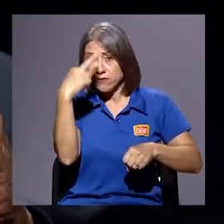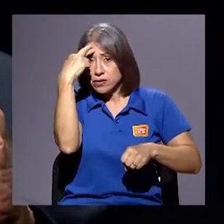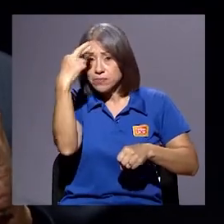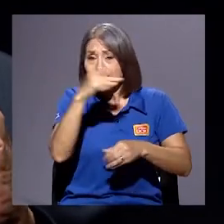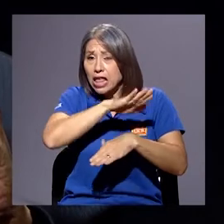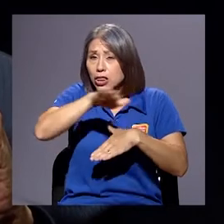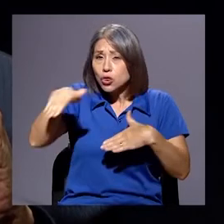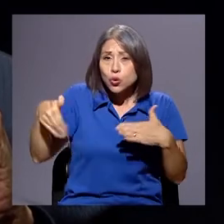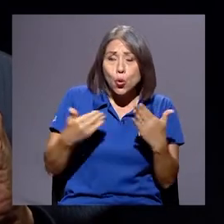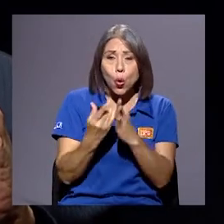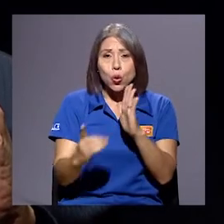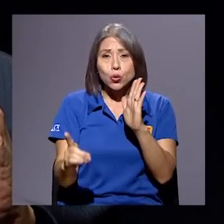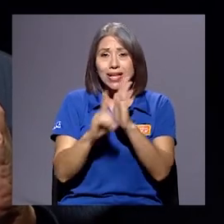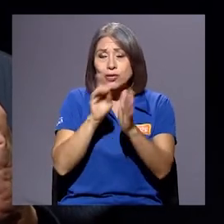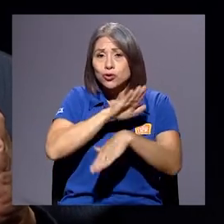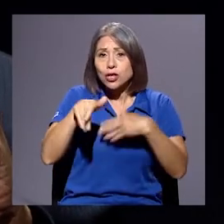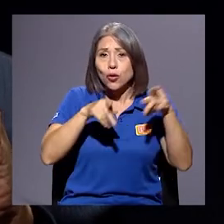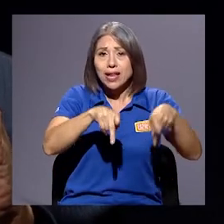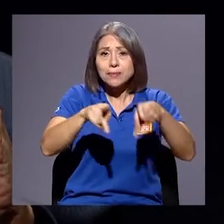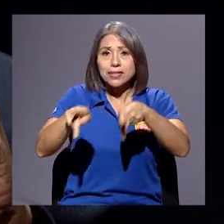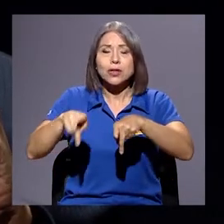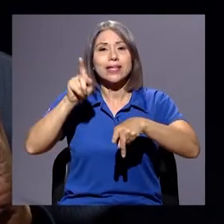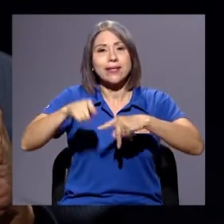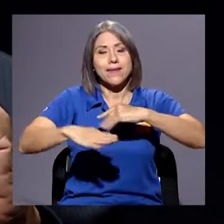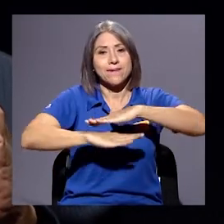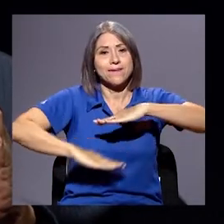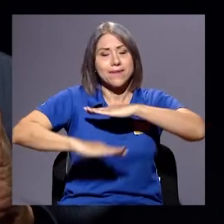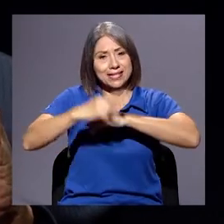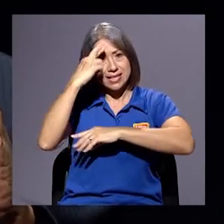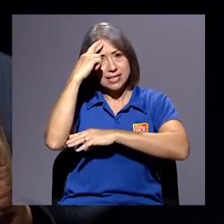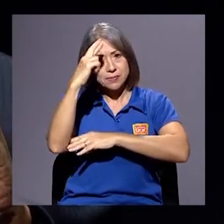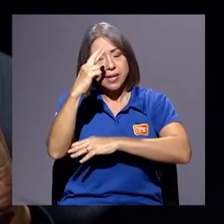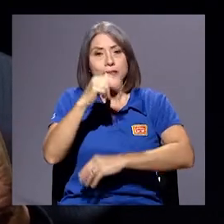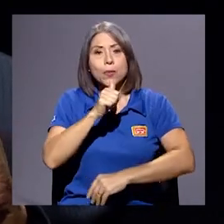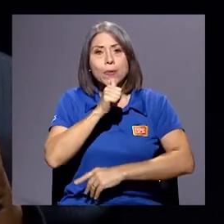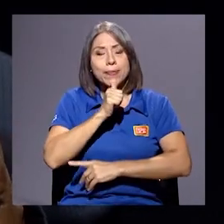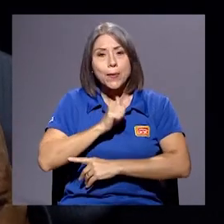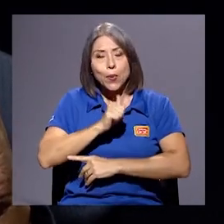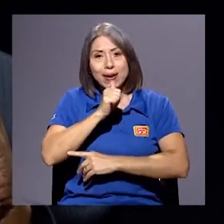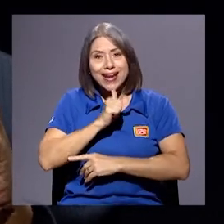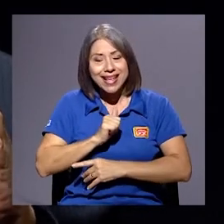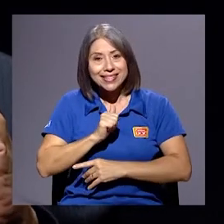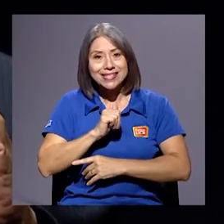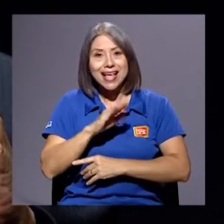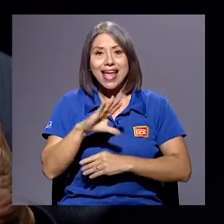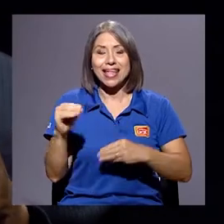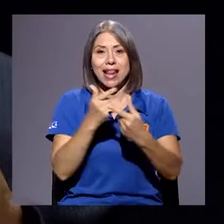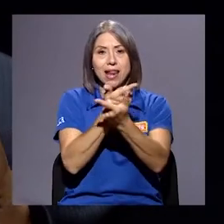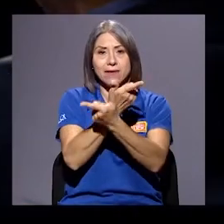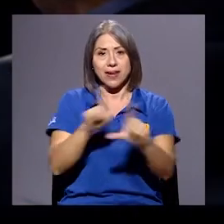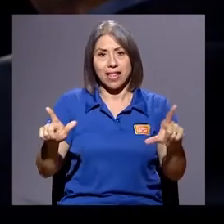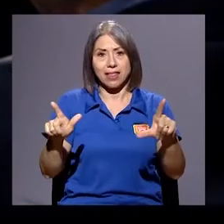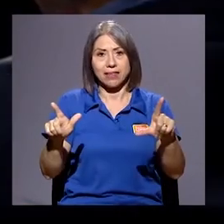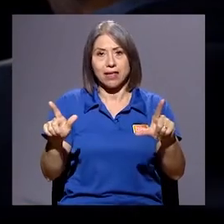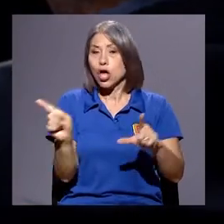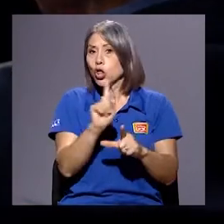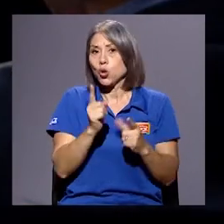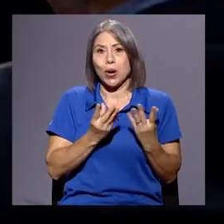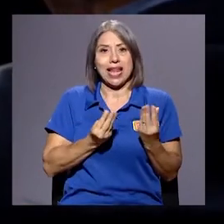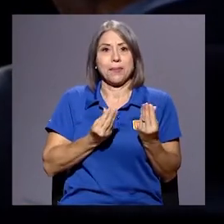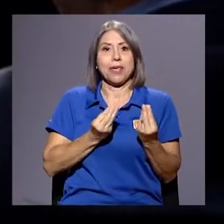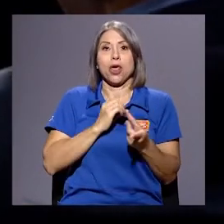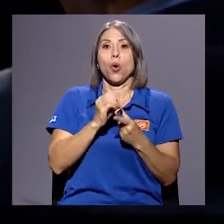¿sí? Debería basarse en el respeto, la tolerancia y la libertad, no en el miedo y la descalificación.